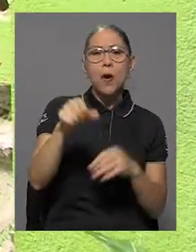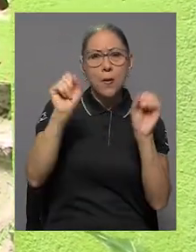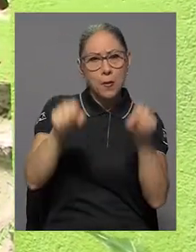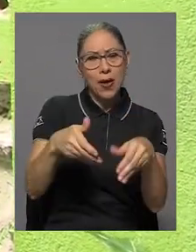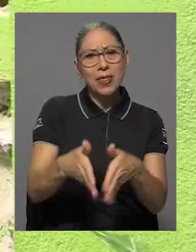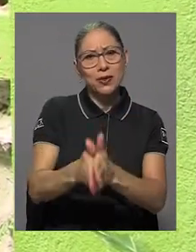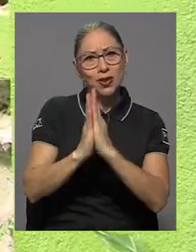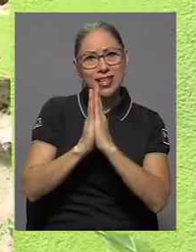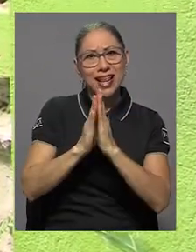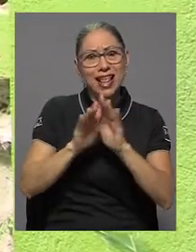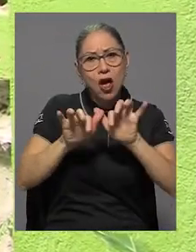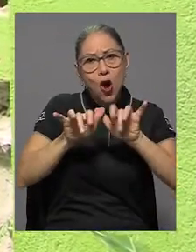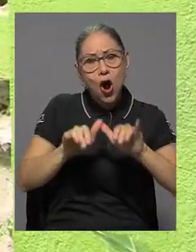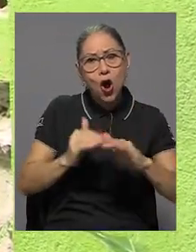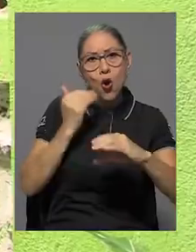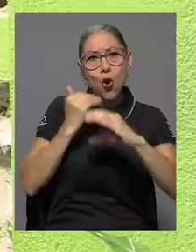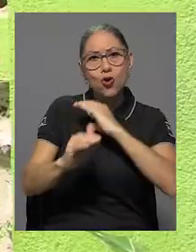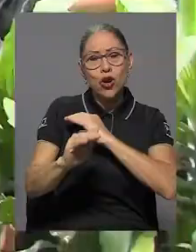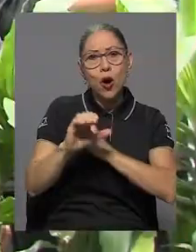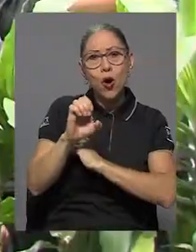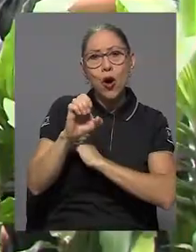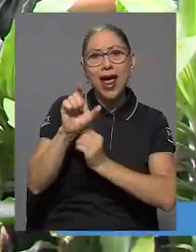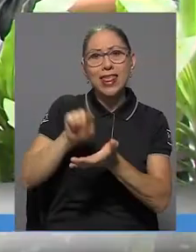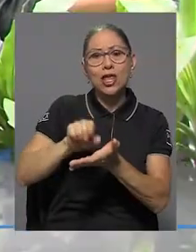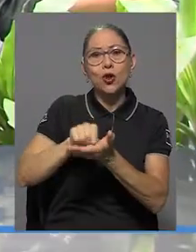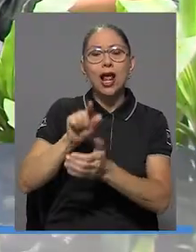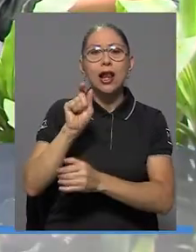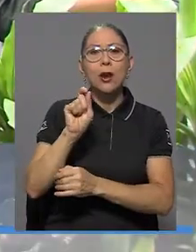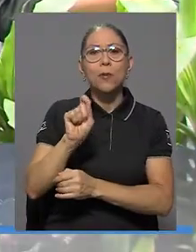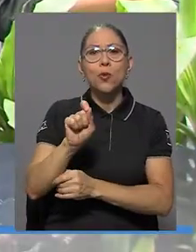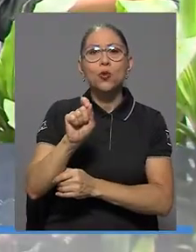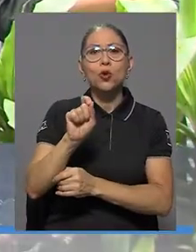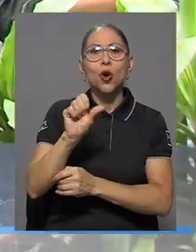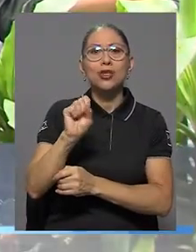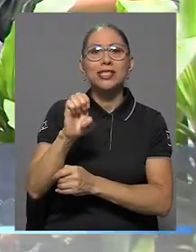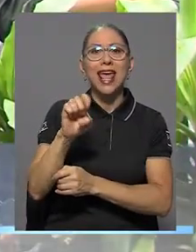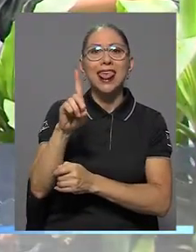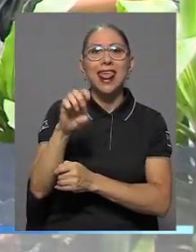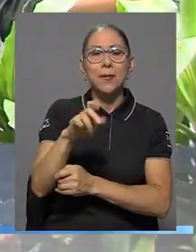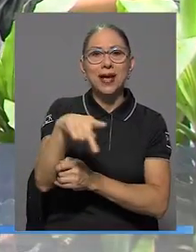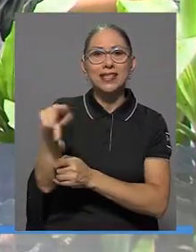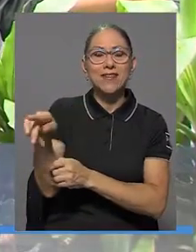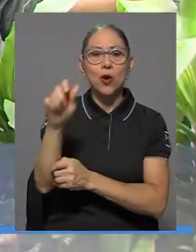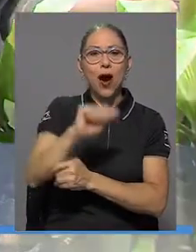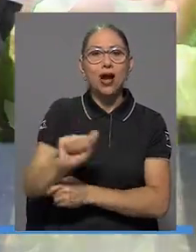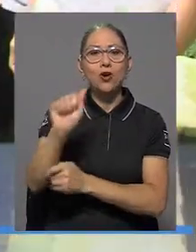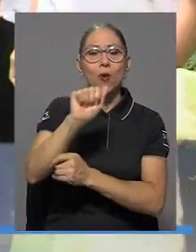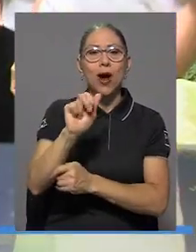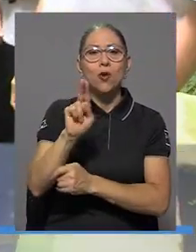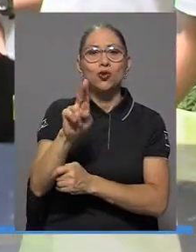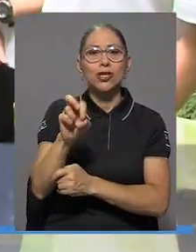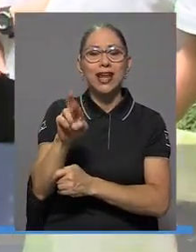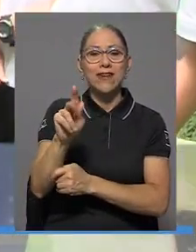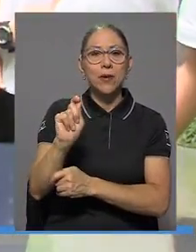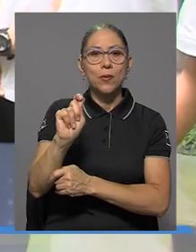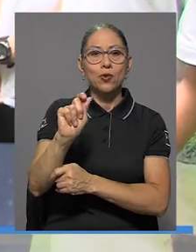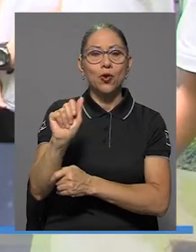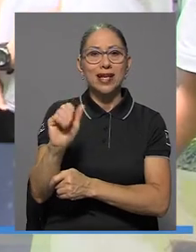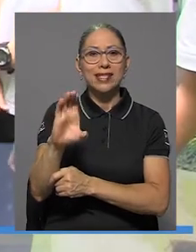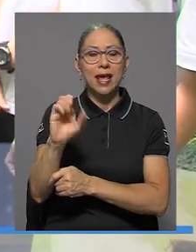puede solicitarlo escribiendo al correo editorial.cdpacifico.ucr.ac